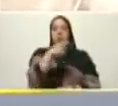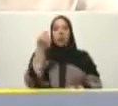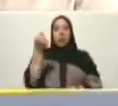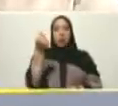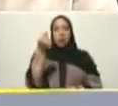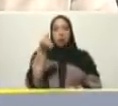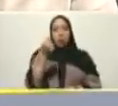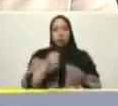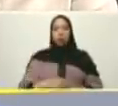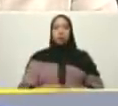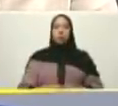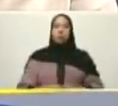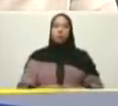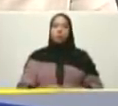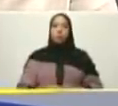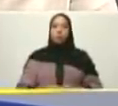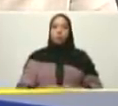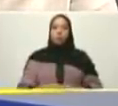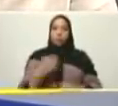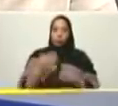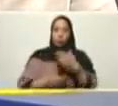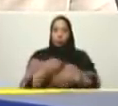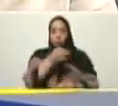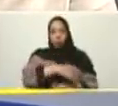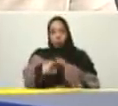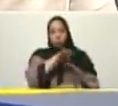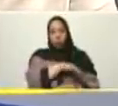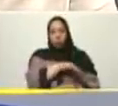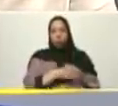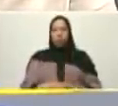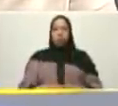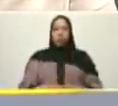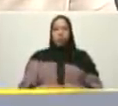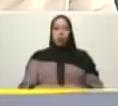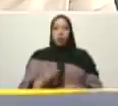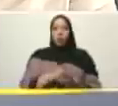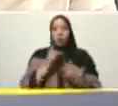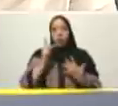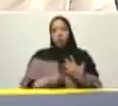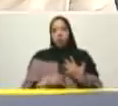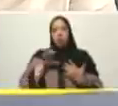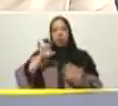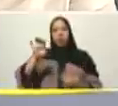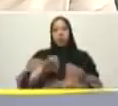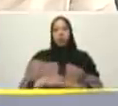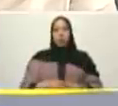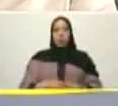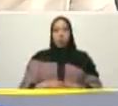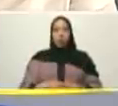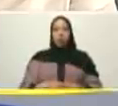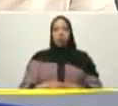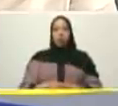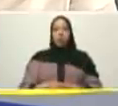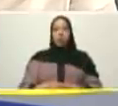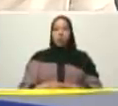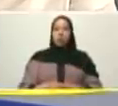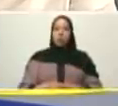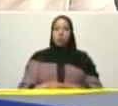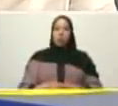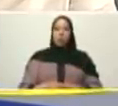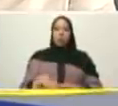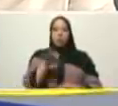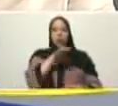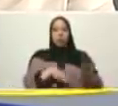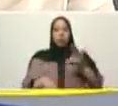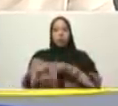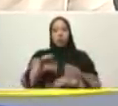con el desarrollo de los motores sociales con el desarrollo del proyecto de país alineadista para que la ciencia siga